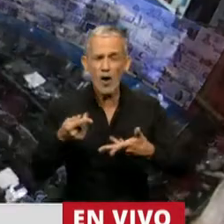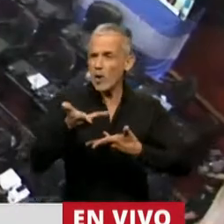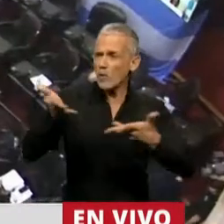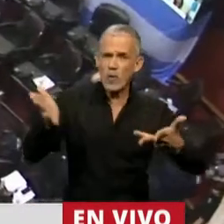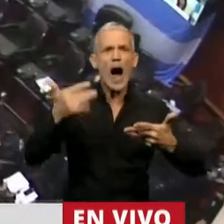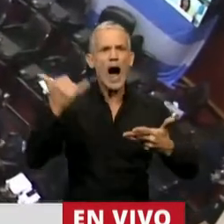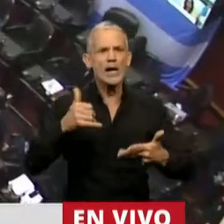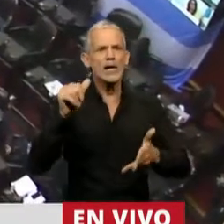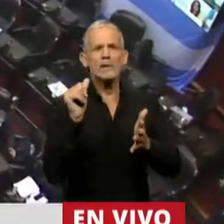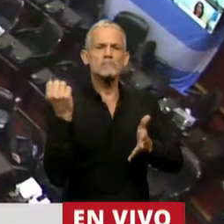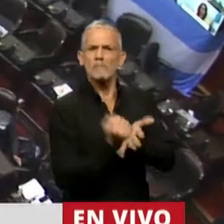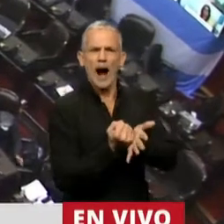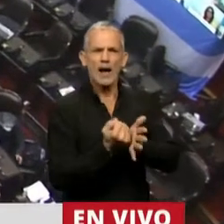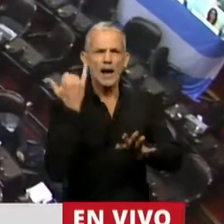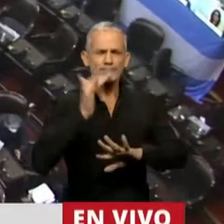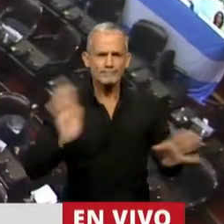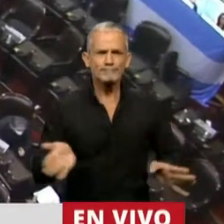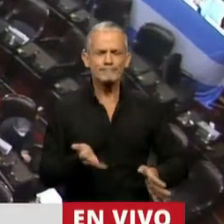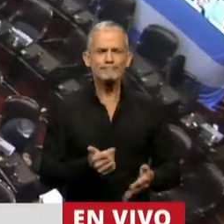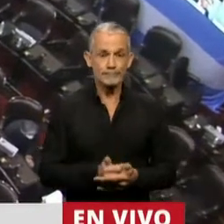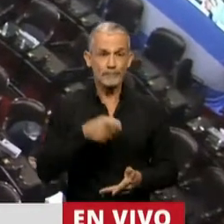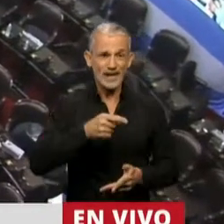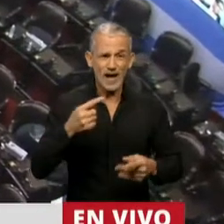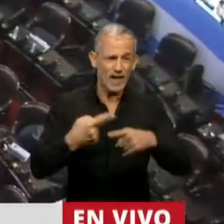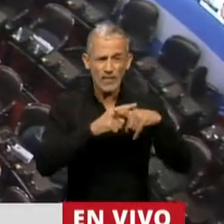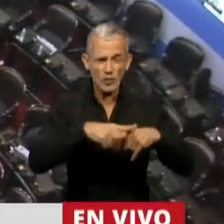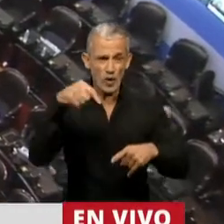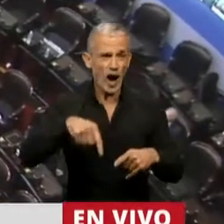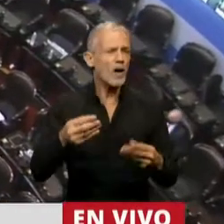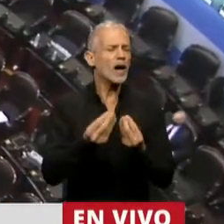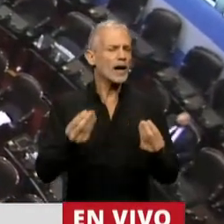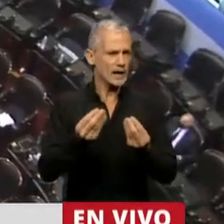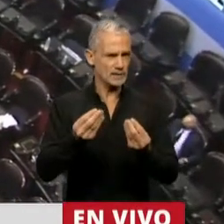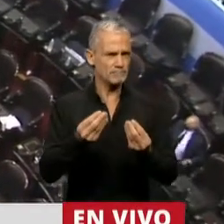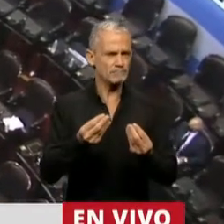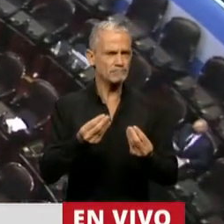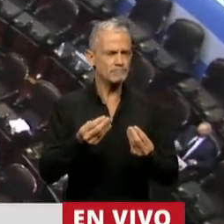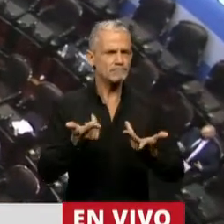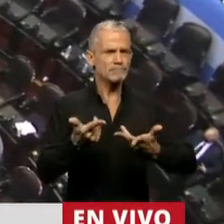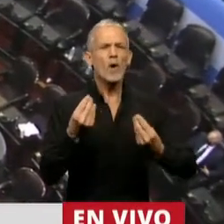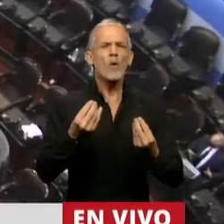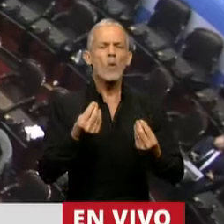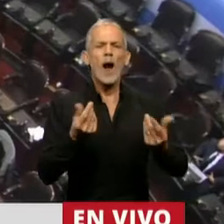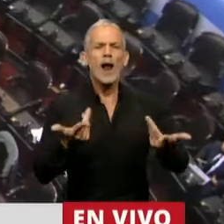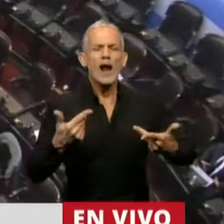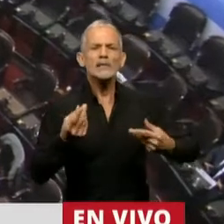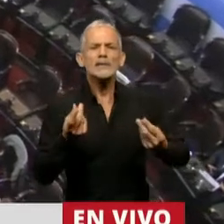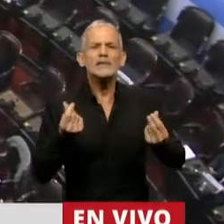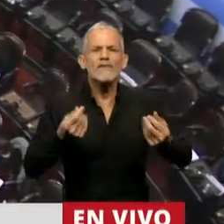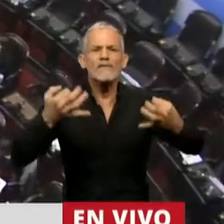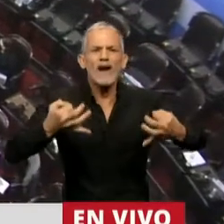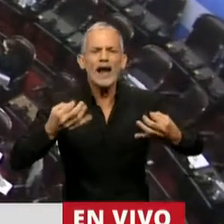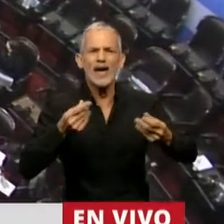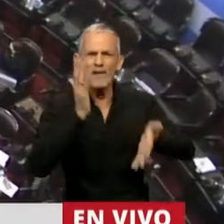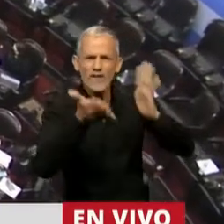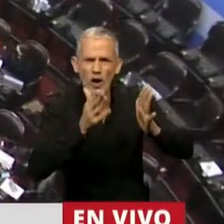Y lo que está en discusión, presidente, en este caso, es justamente la legitimidad o no de